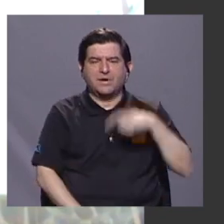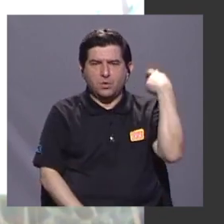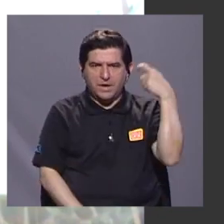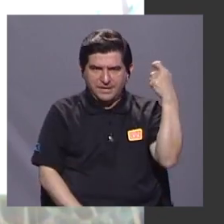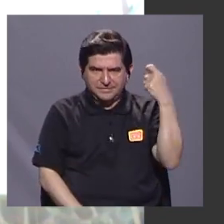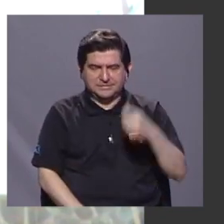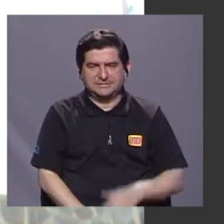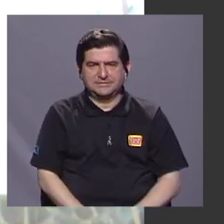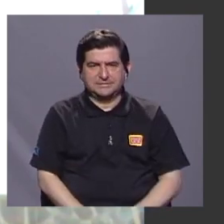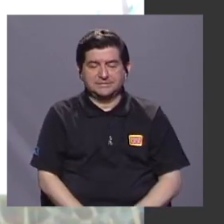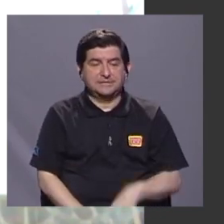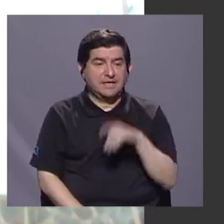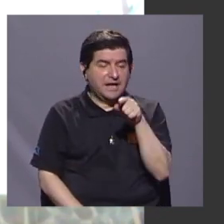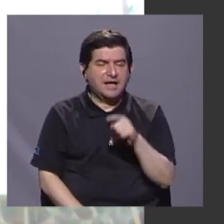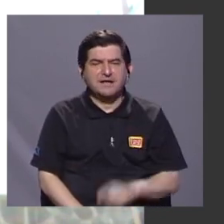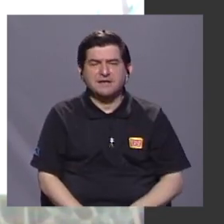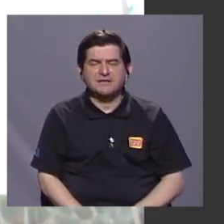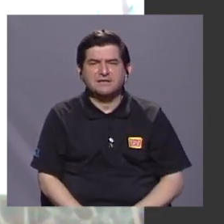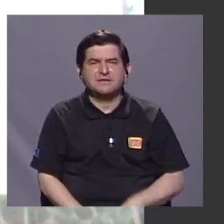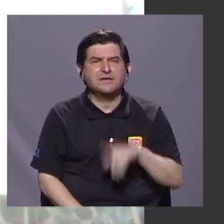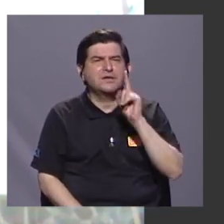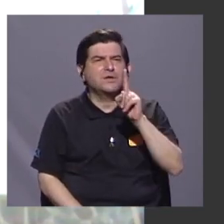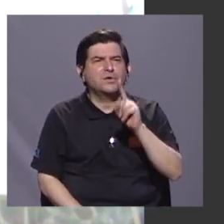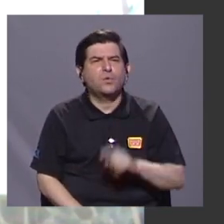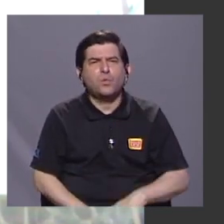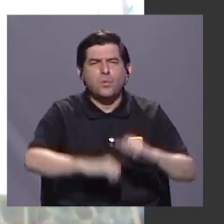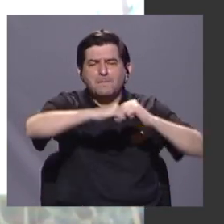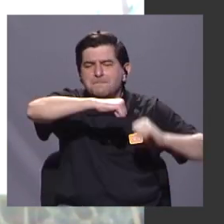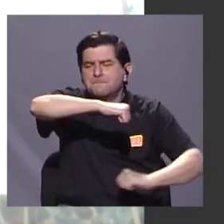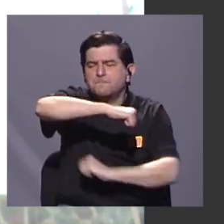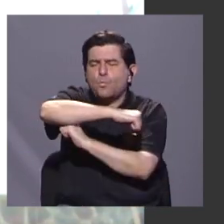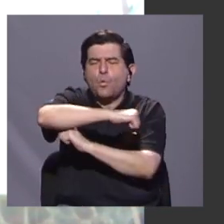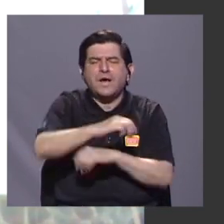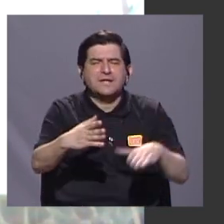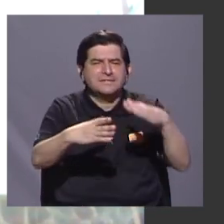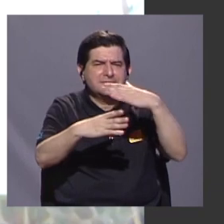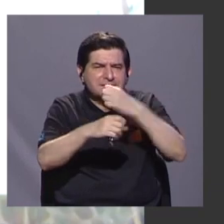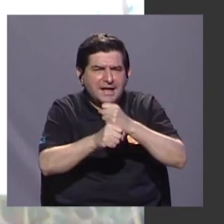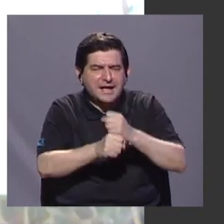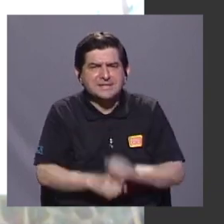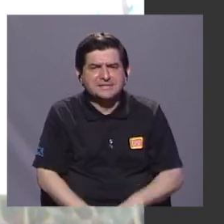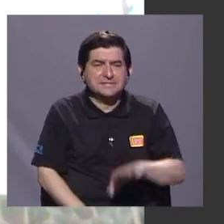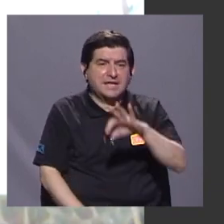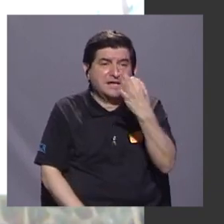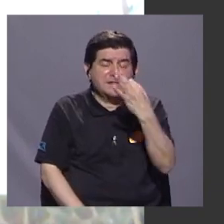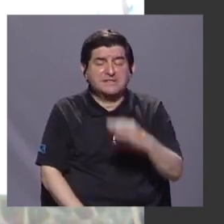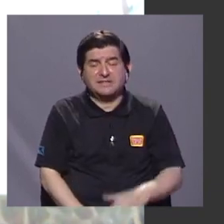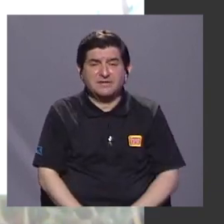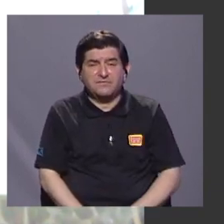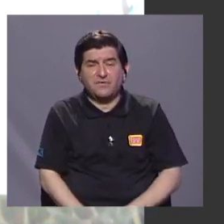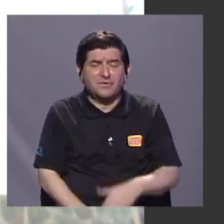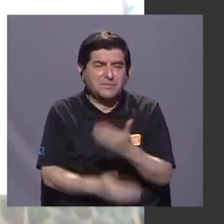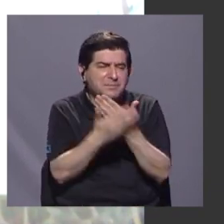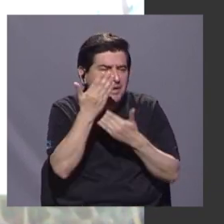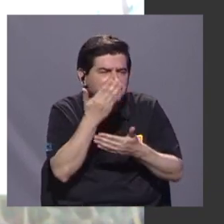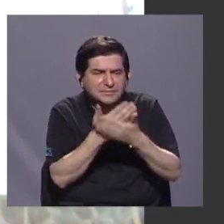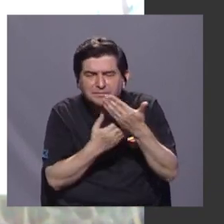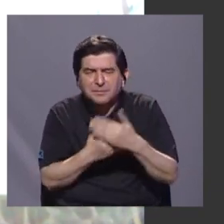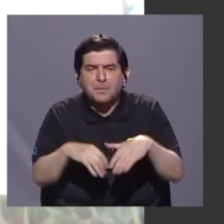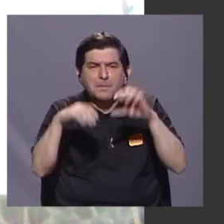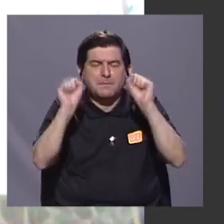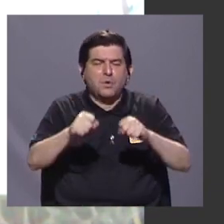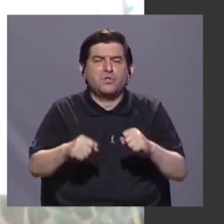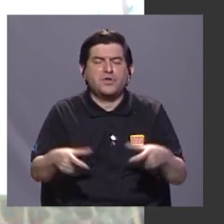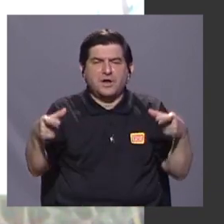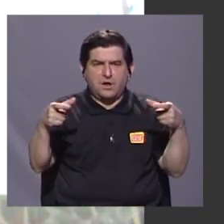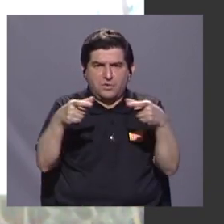ahí estudiamos un puente que se podía hacer a nivel artesanal, que podría volver a